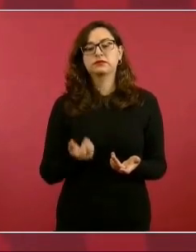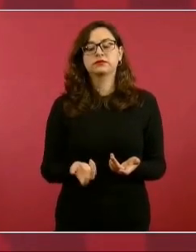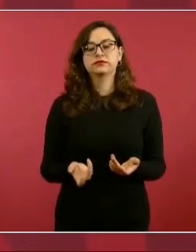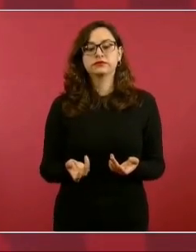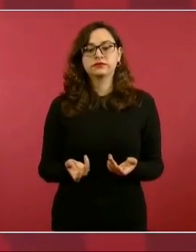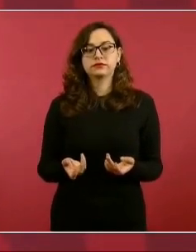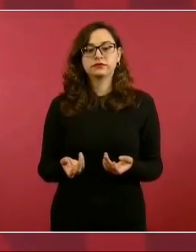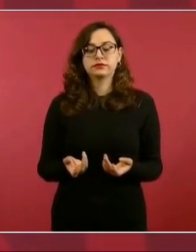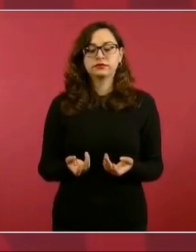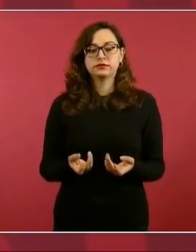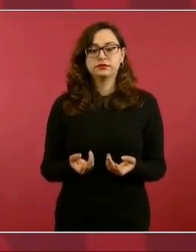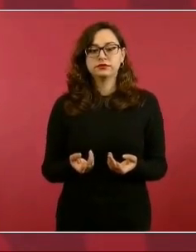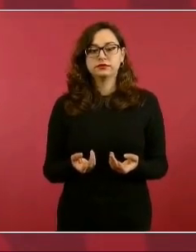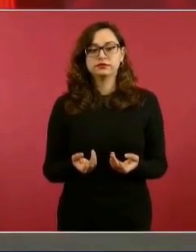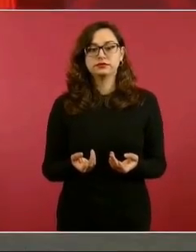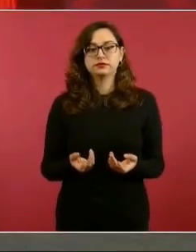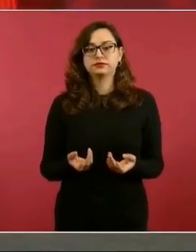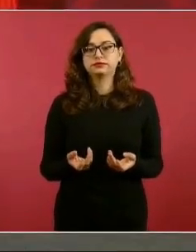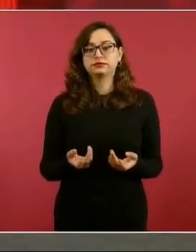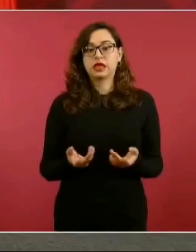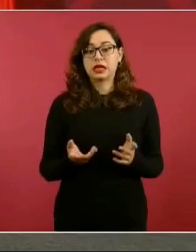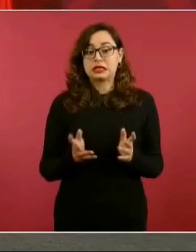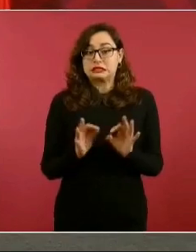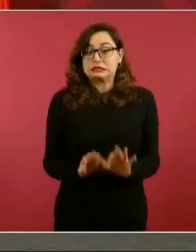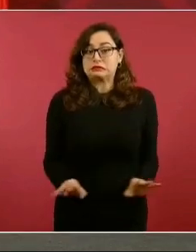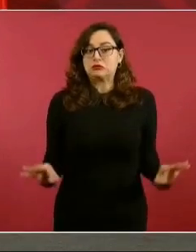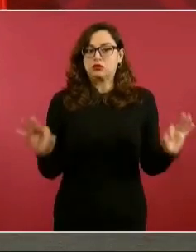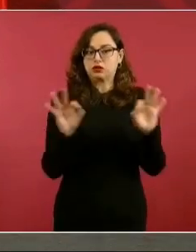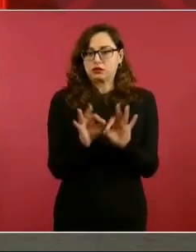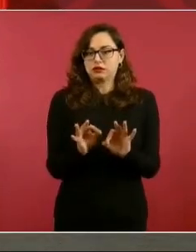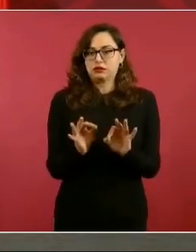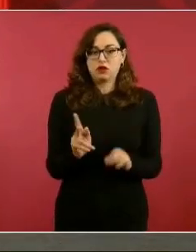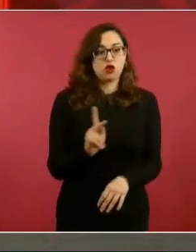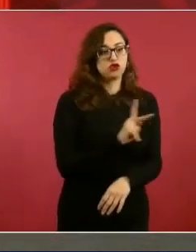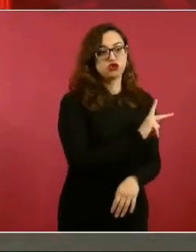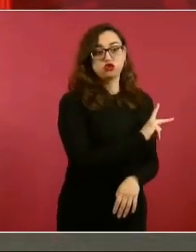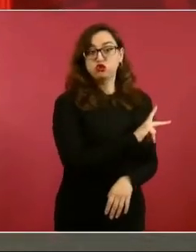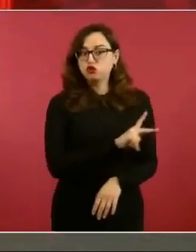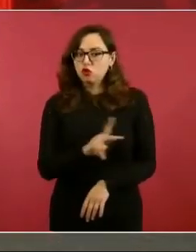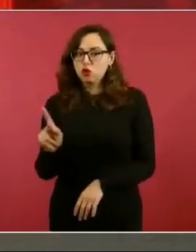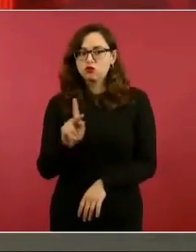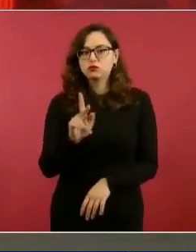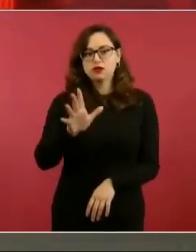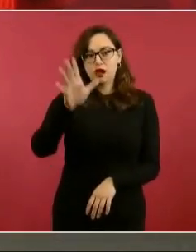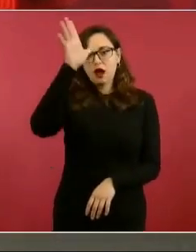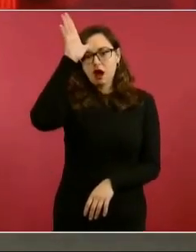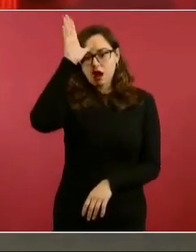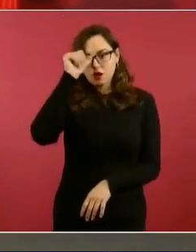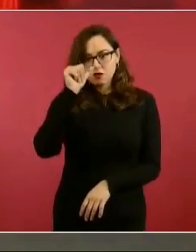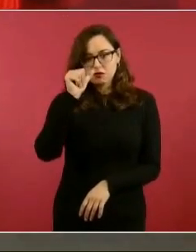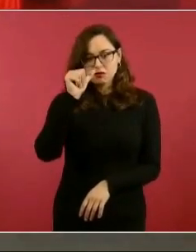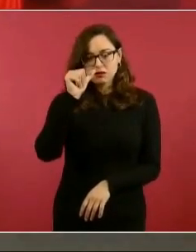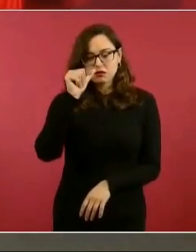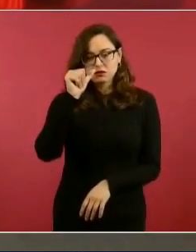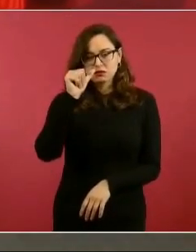el acuerdo unánime de